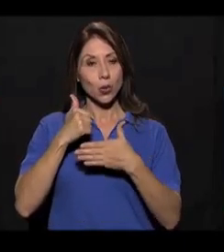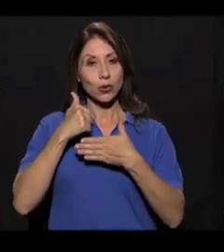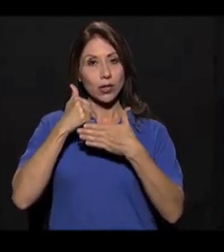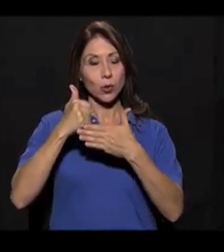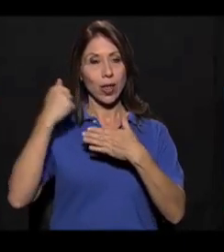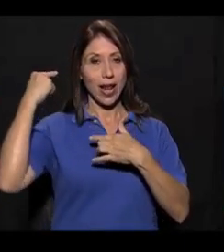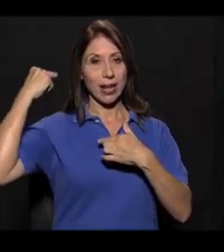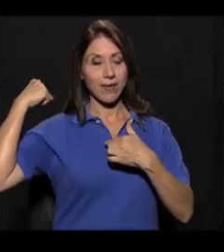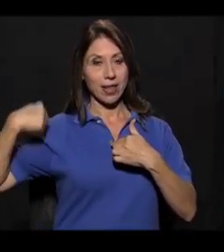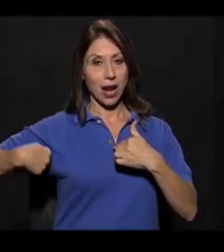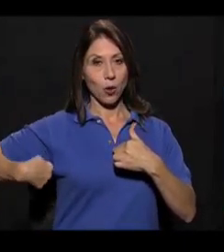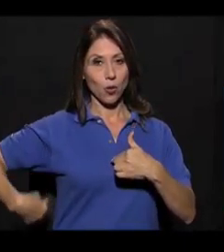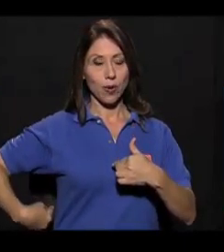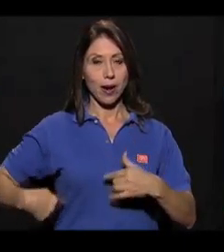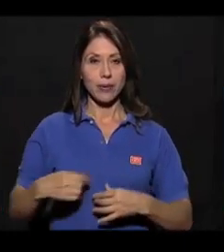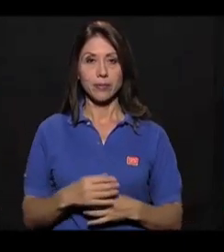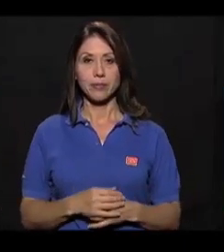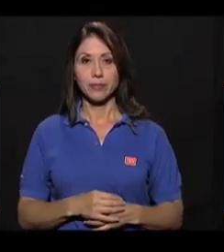¿Ok?